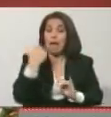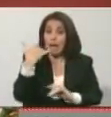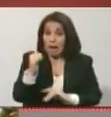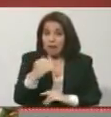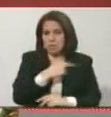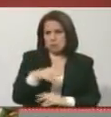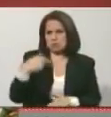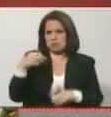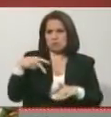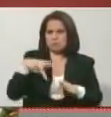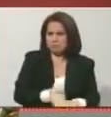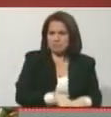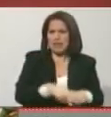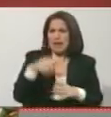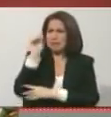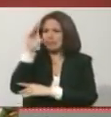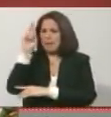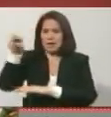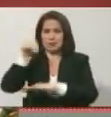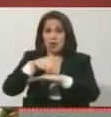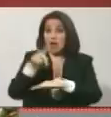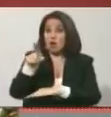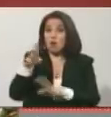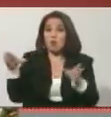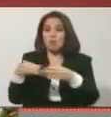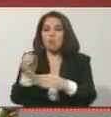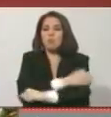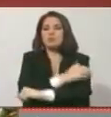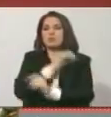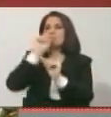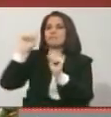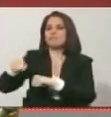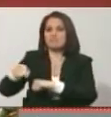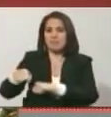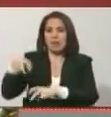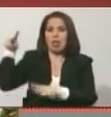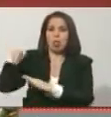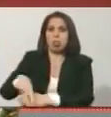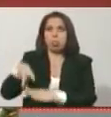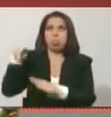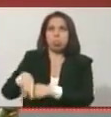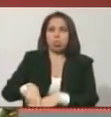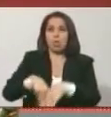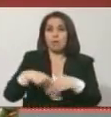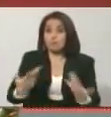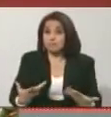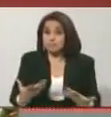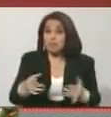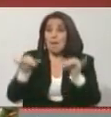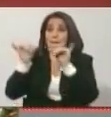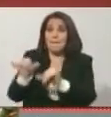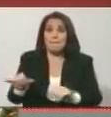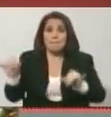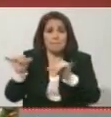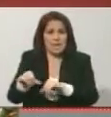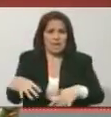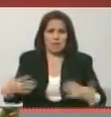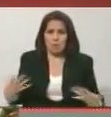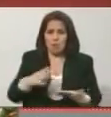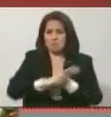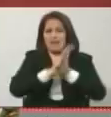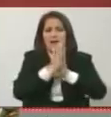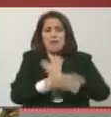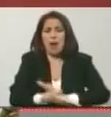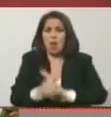acabado con la Asamblea Nacional. Ha sido la oposición. Ellos mismos. No solo acabaron como